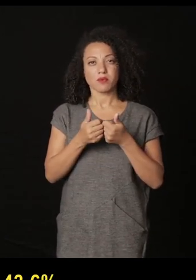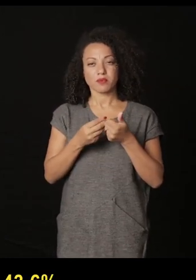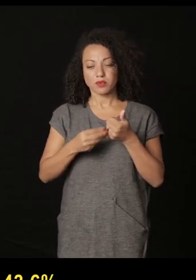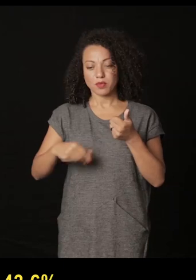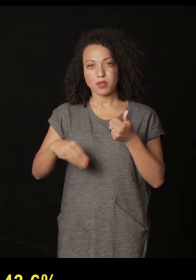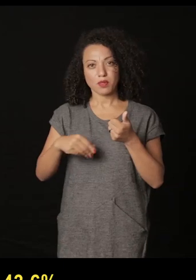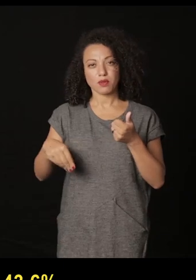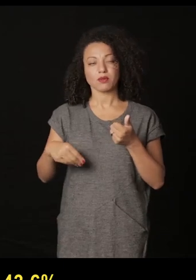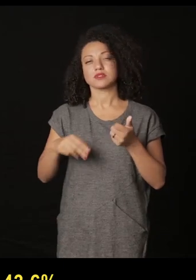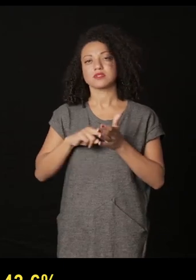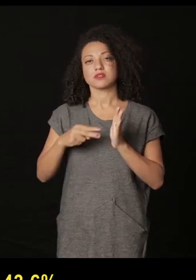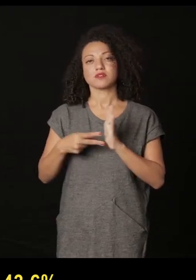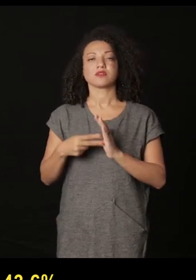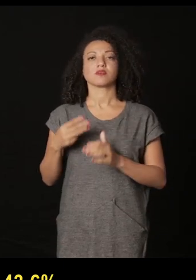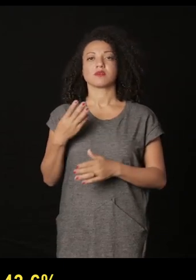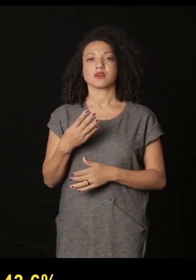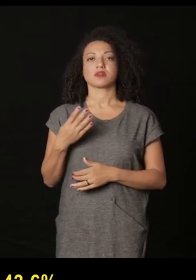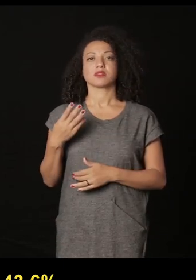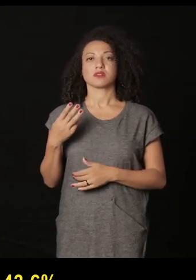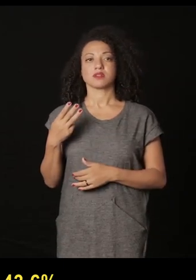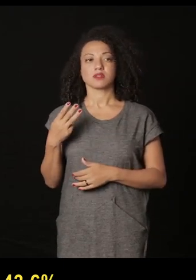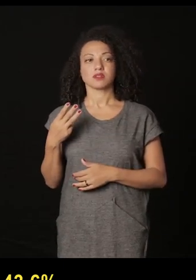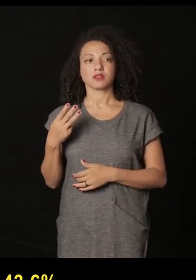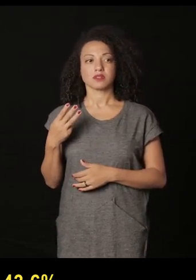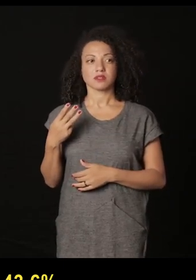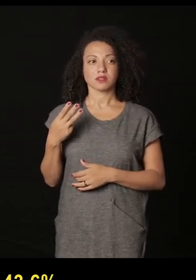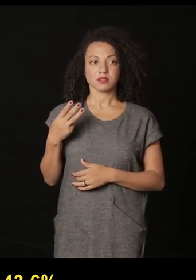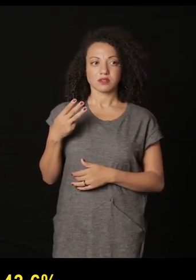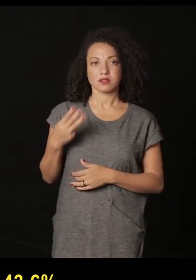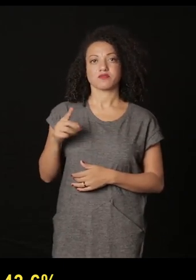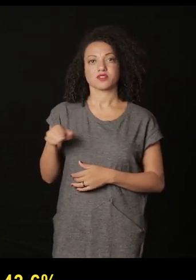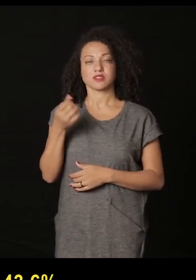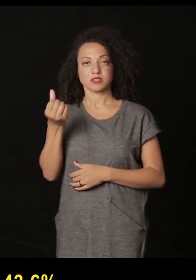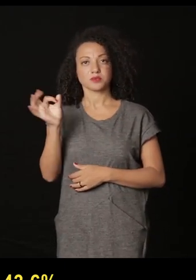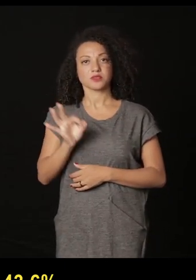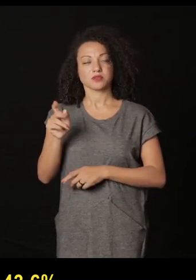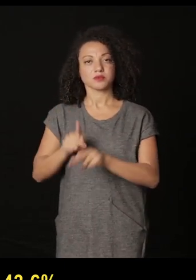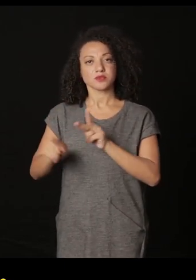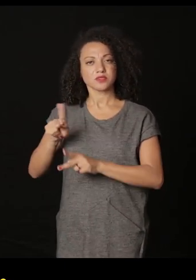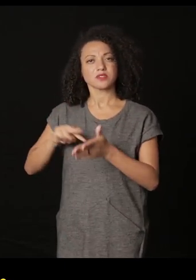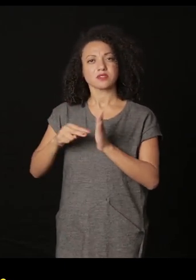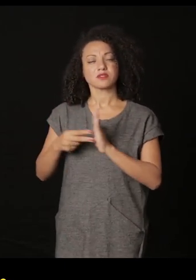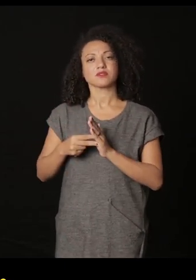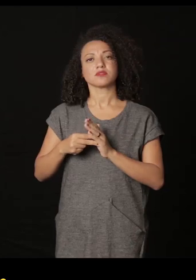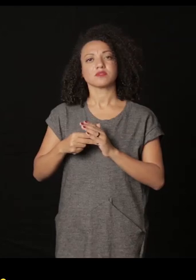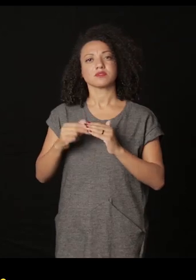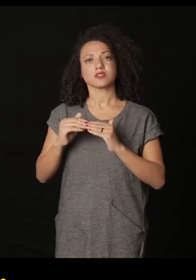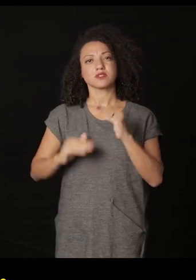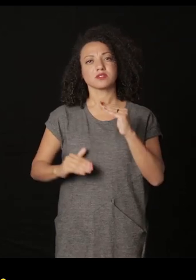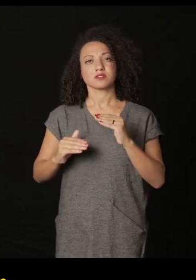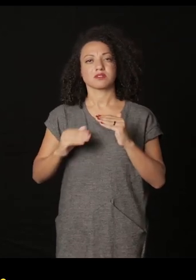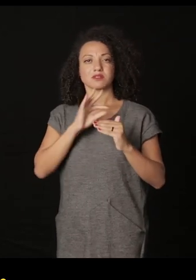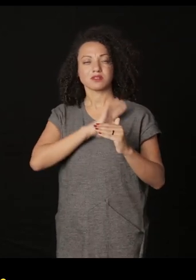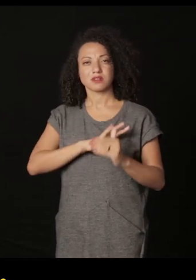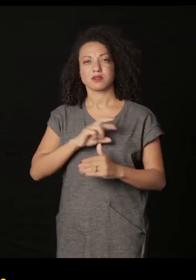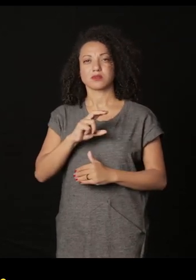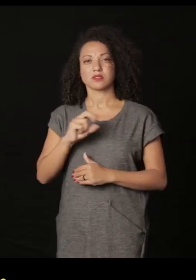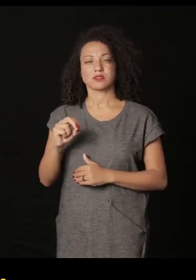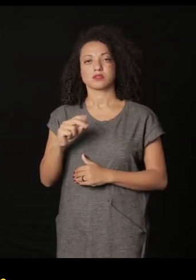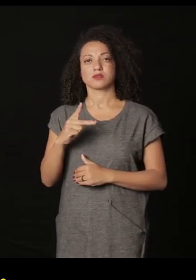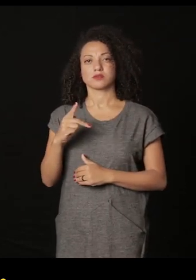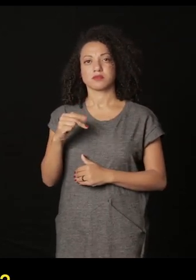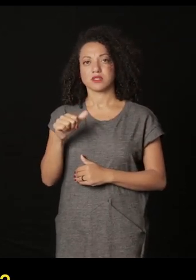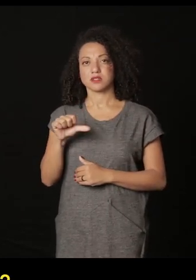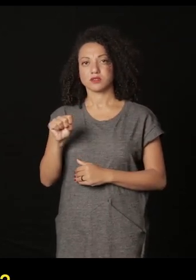migallas corresponden a 43,6% de la población, que son personas que reciben menos de